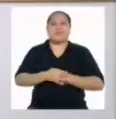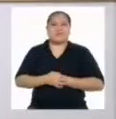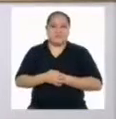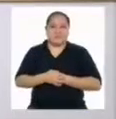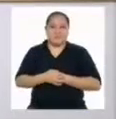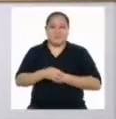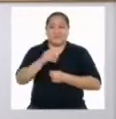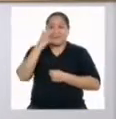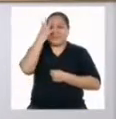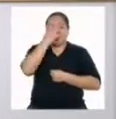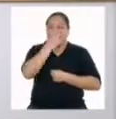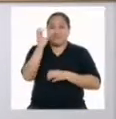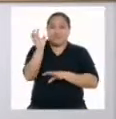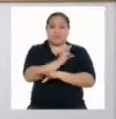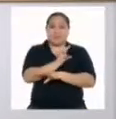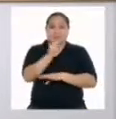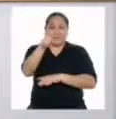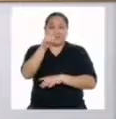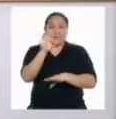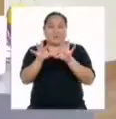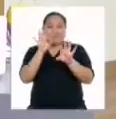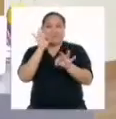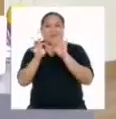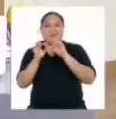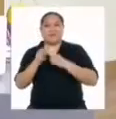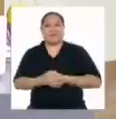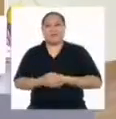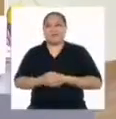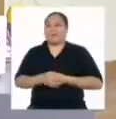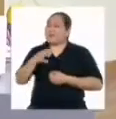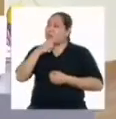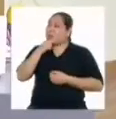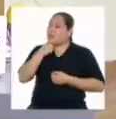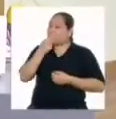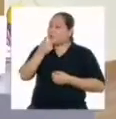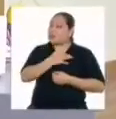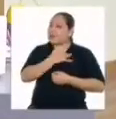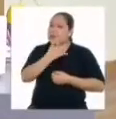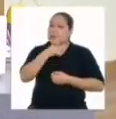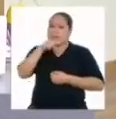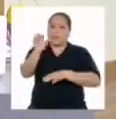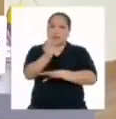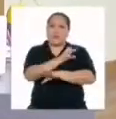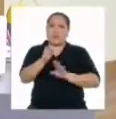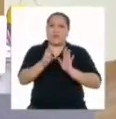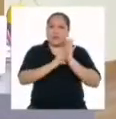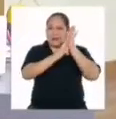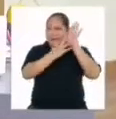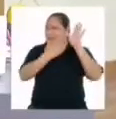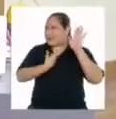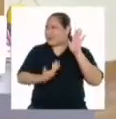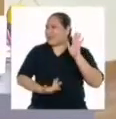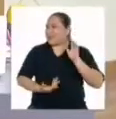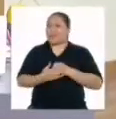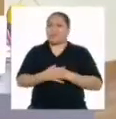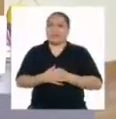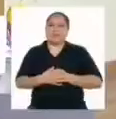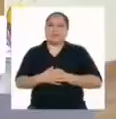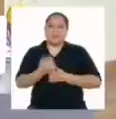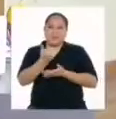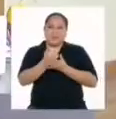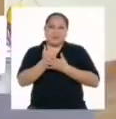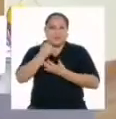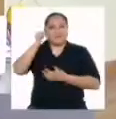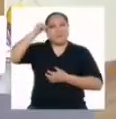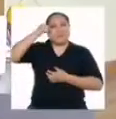Es un bonito poema el que has encontrado. Me gustó porque sentí que el poema me representaba. Y me permitió